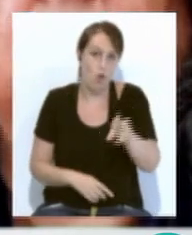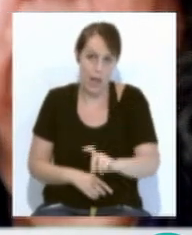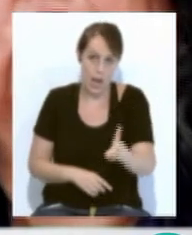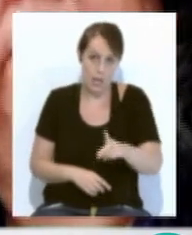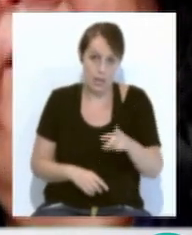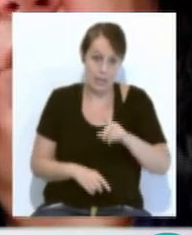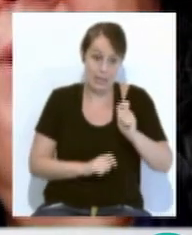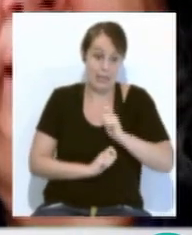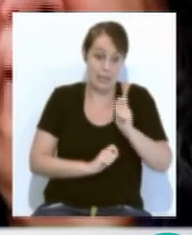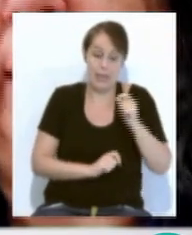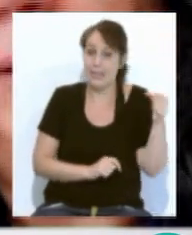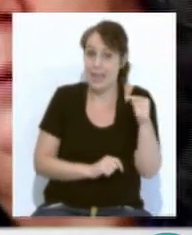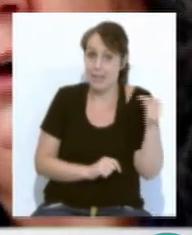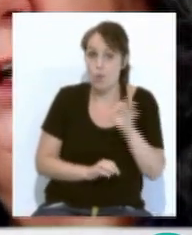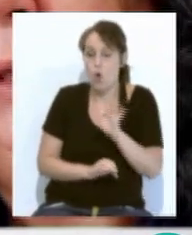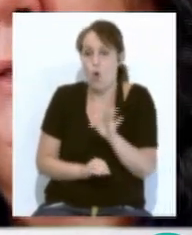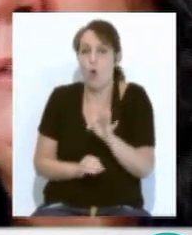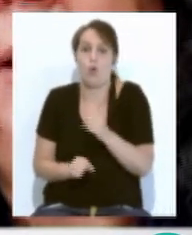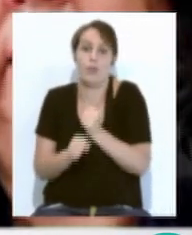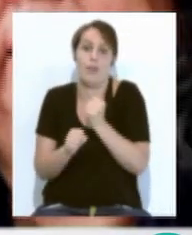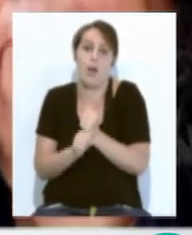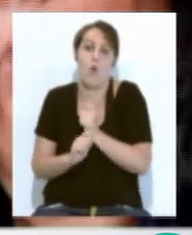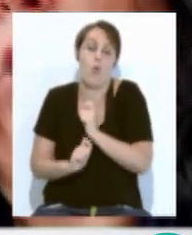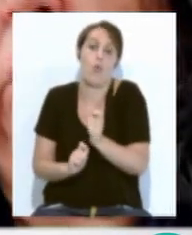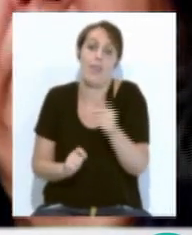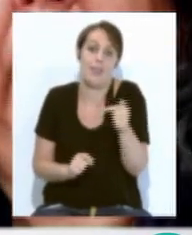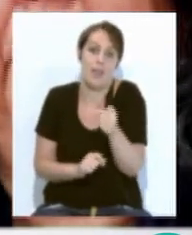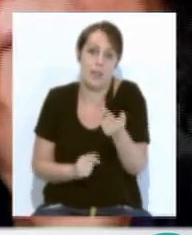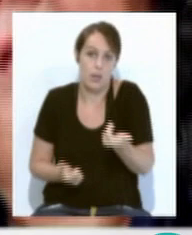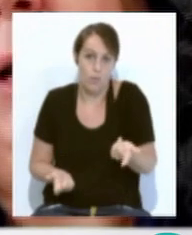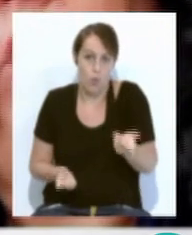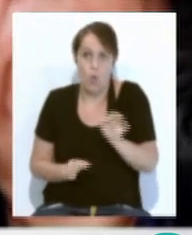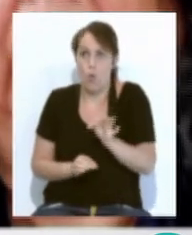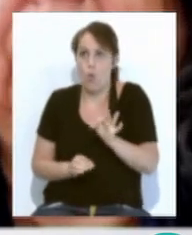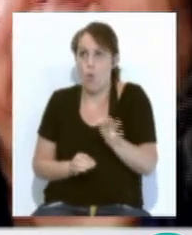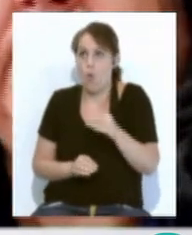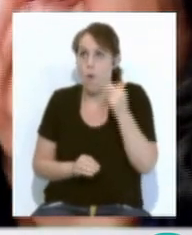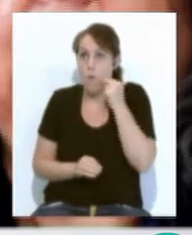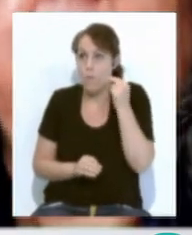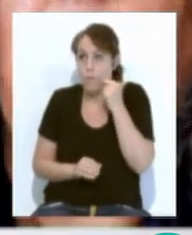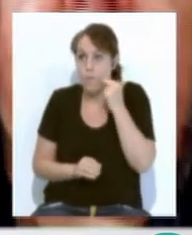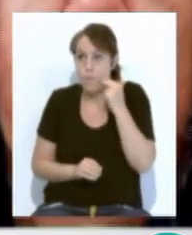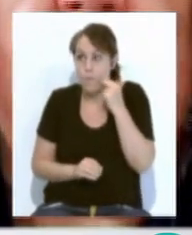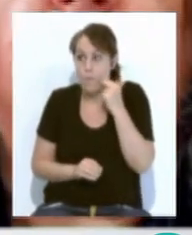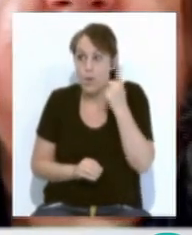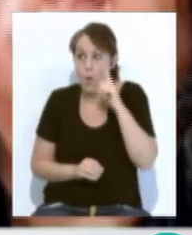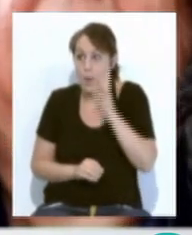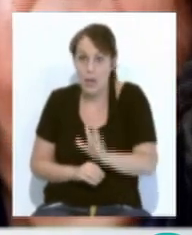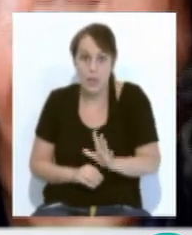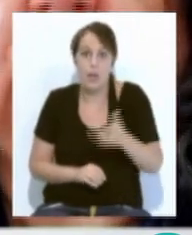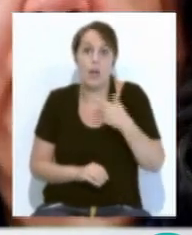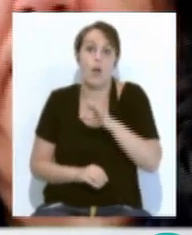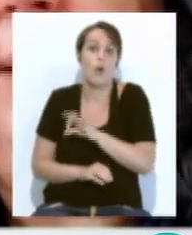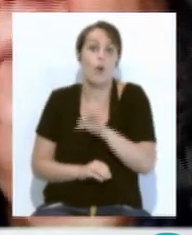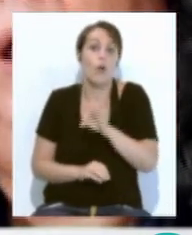perjudicando a otros trabajadores ni a la carga de trabajo que tienes ni tampoco espantar a los clientes ni buscar un perjuicio